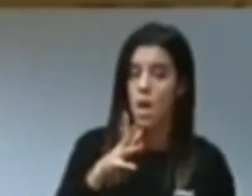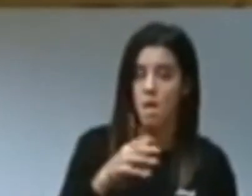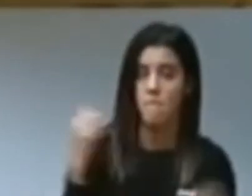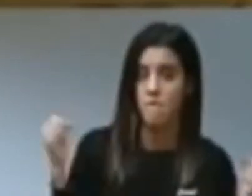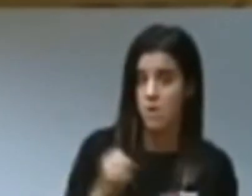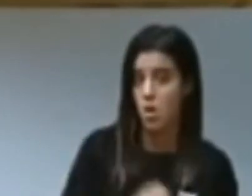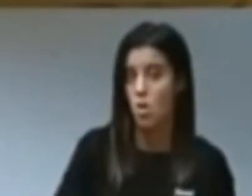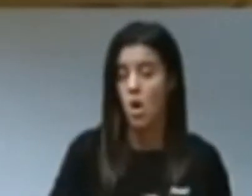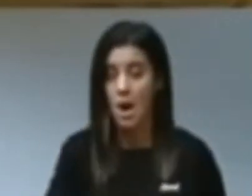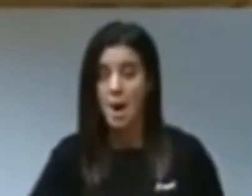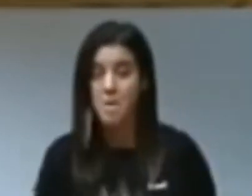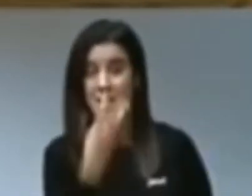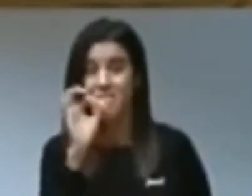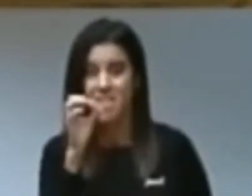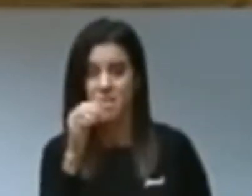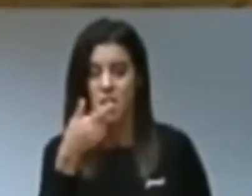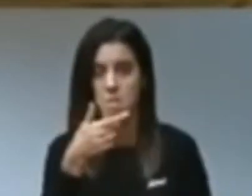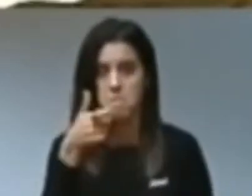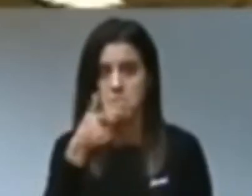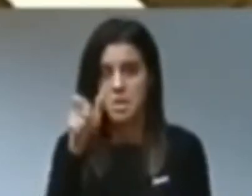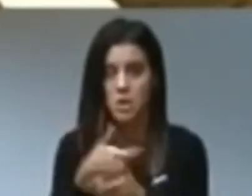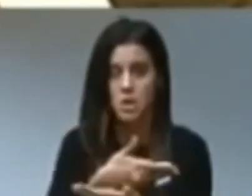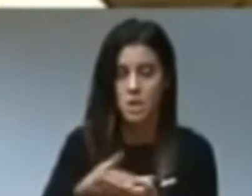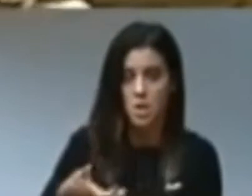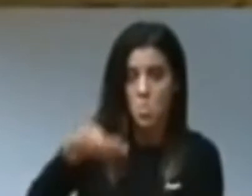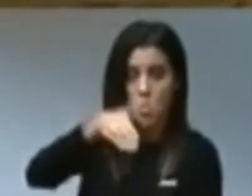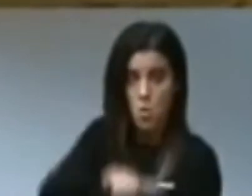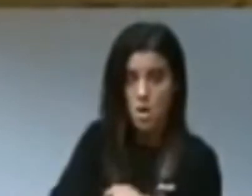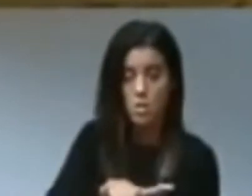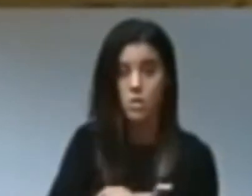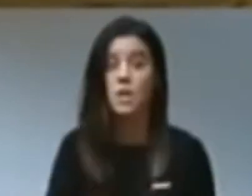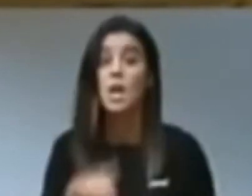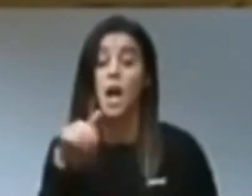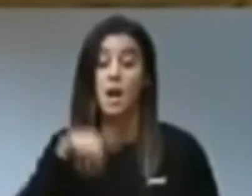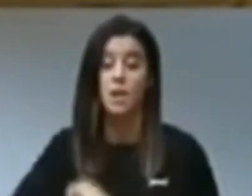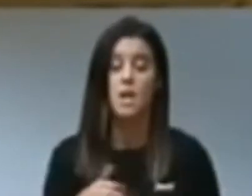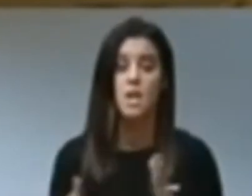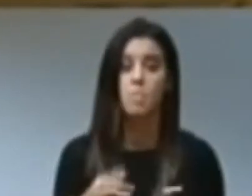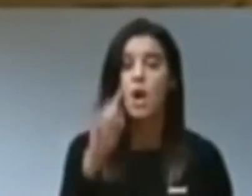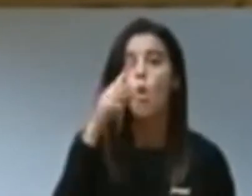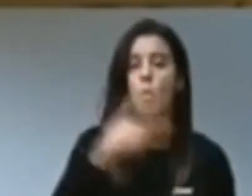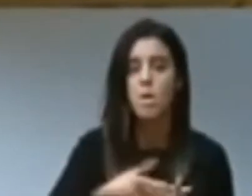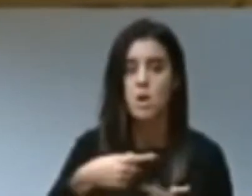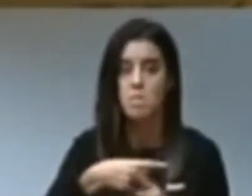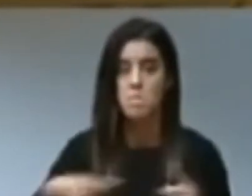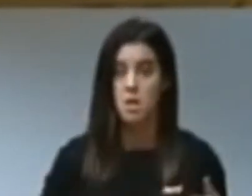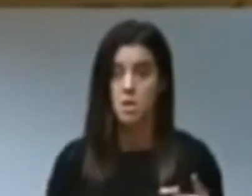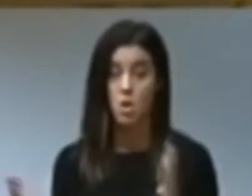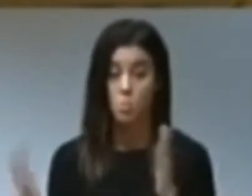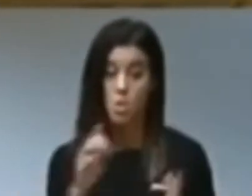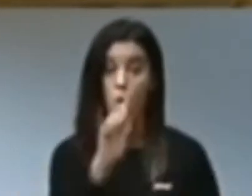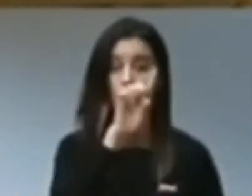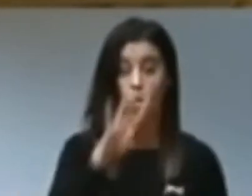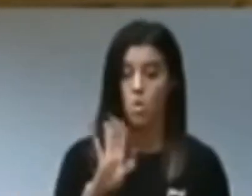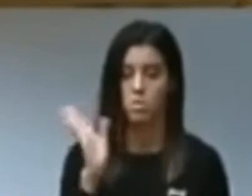casi 30 millones de personas. Guerra civil, millón y medio. Muertos por hambre y frío bajo el gobierno de Lenin, 30 millones.